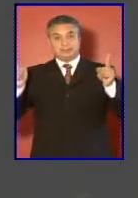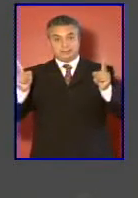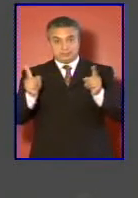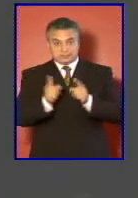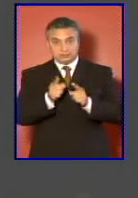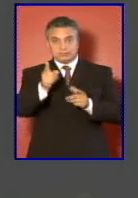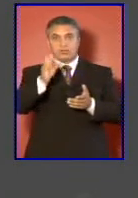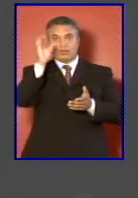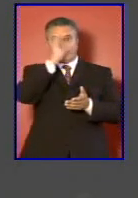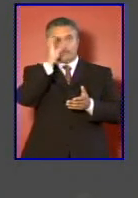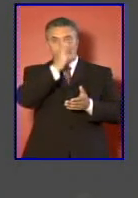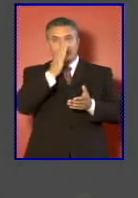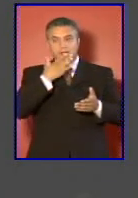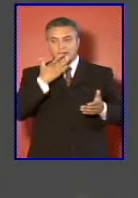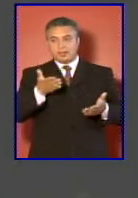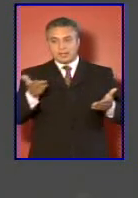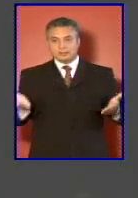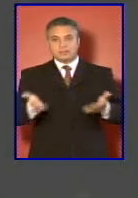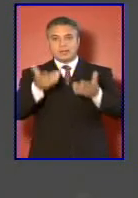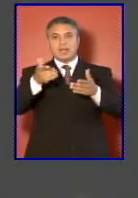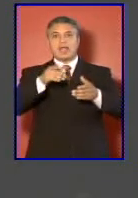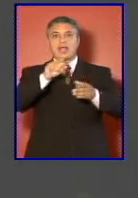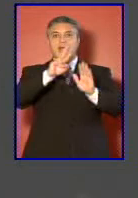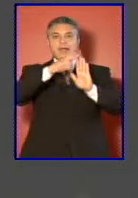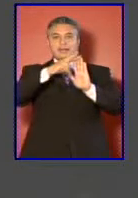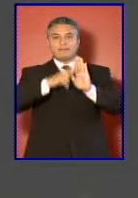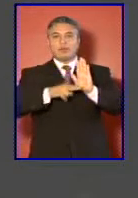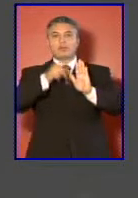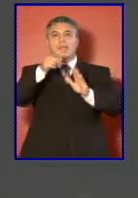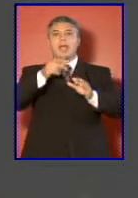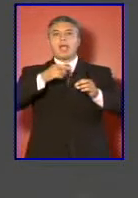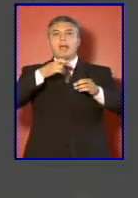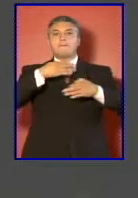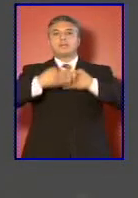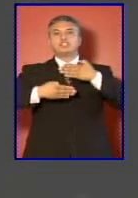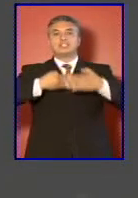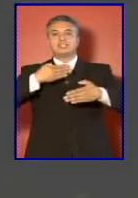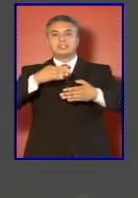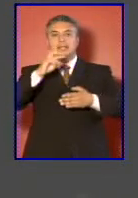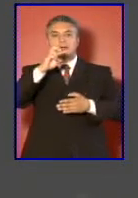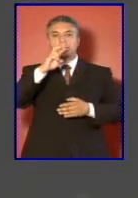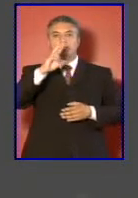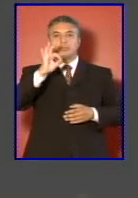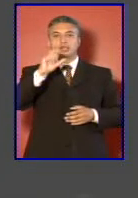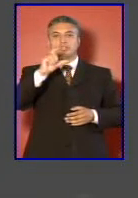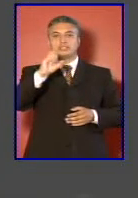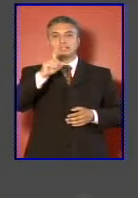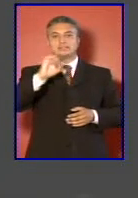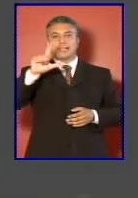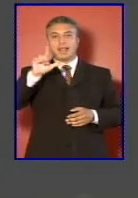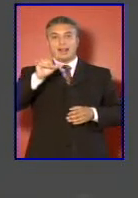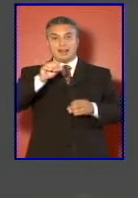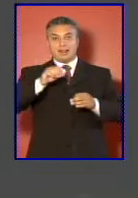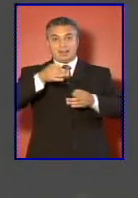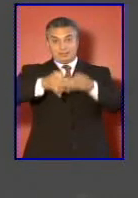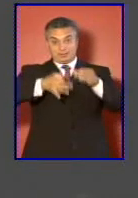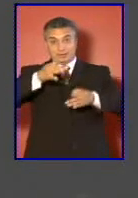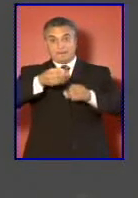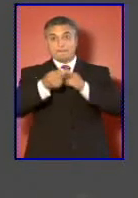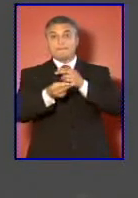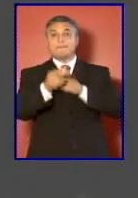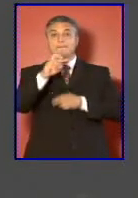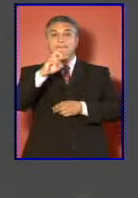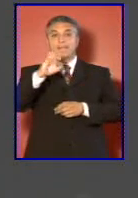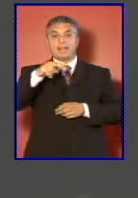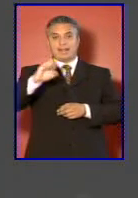asimilar la reforma procesal penal que asegura bilateralidad e independencia